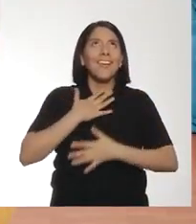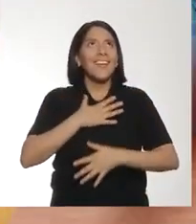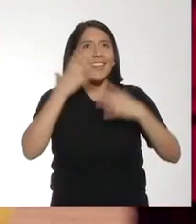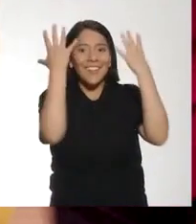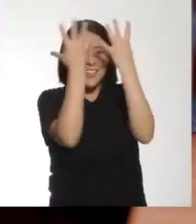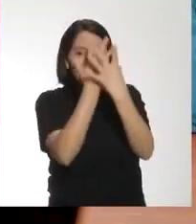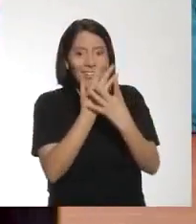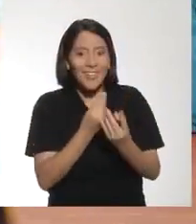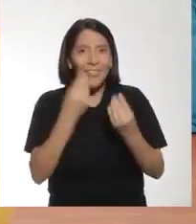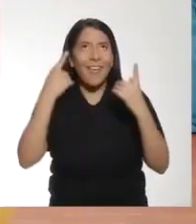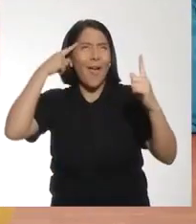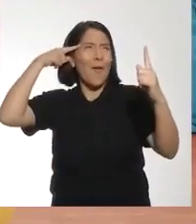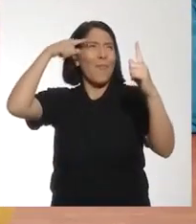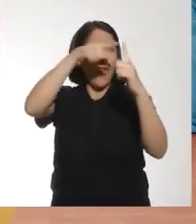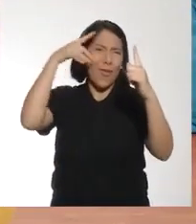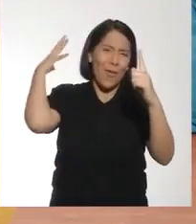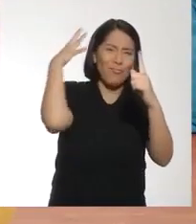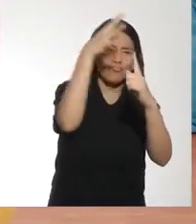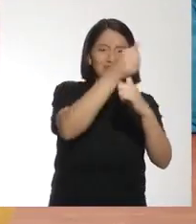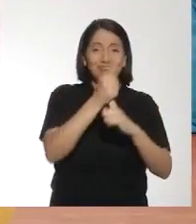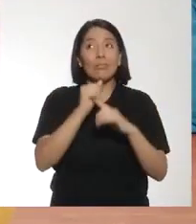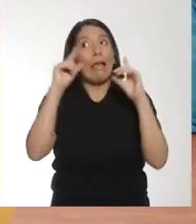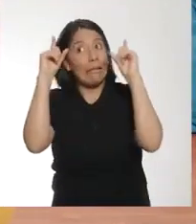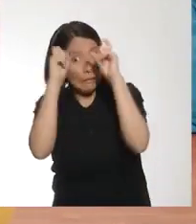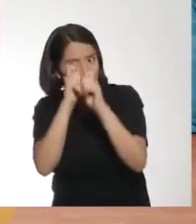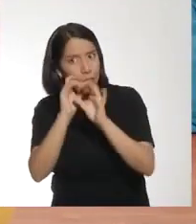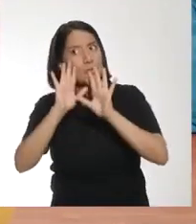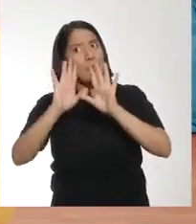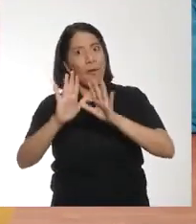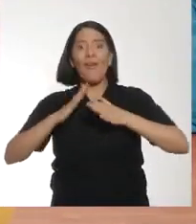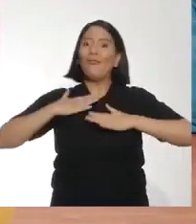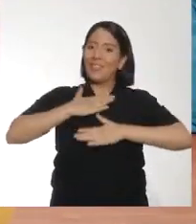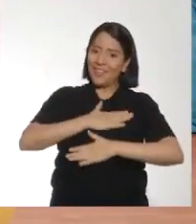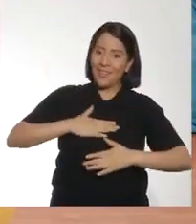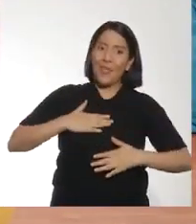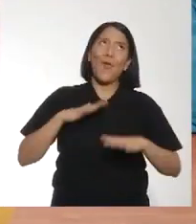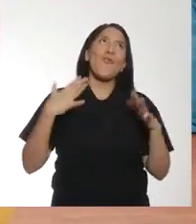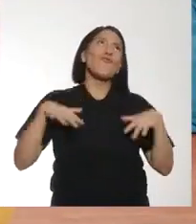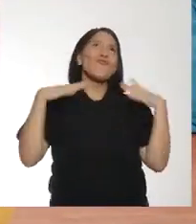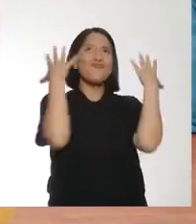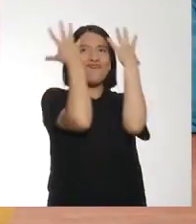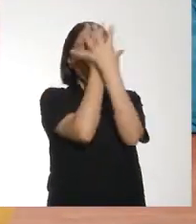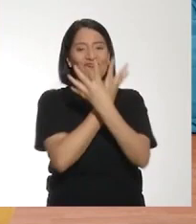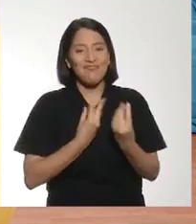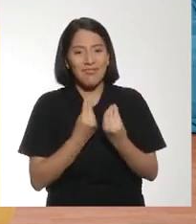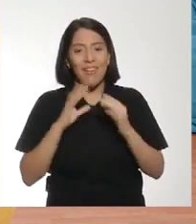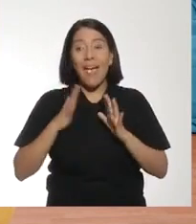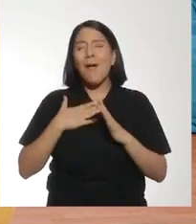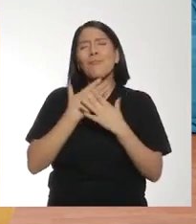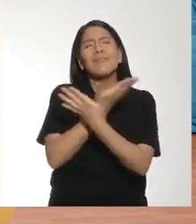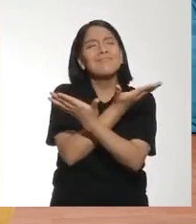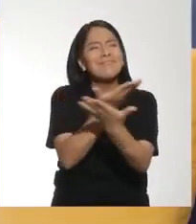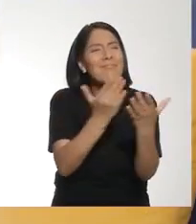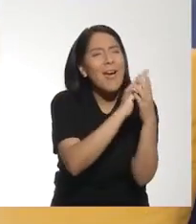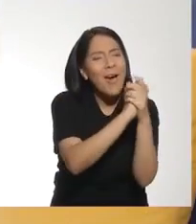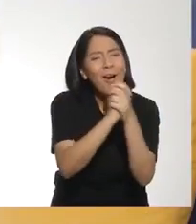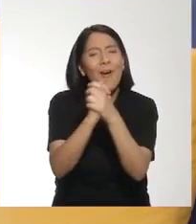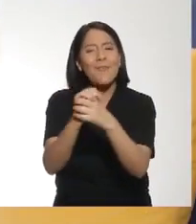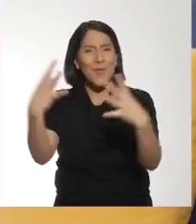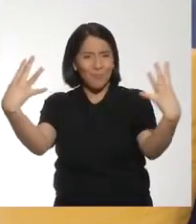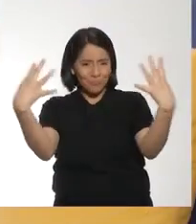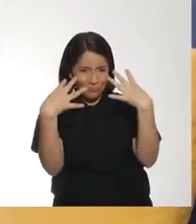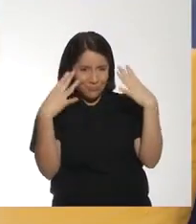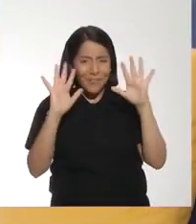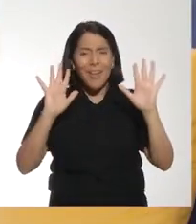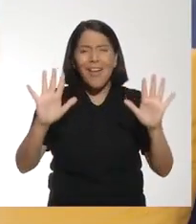Uf, qué increíble Logramos cumplir todos los retos Fue difícil Pero también fue divertido Qué bravazo Sí A mis